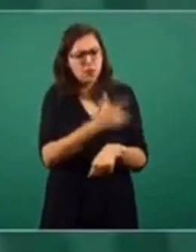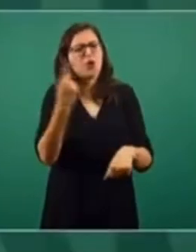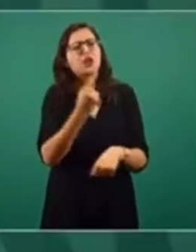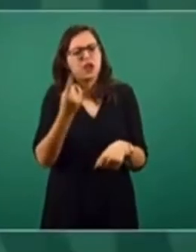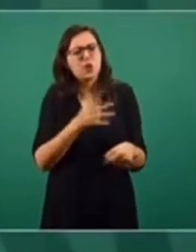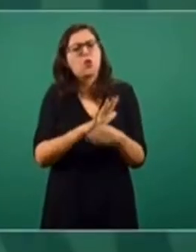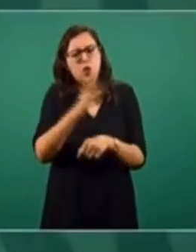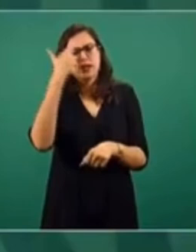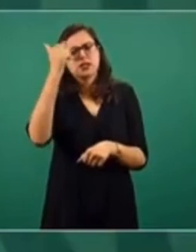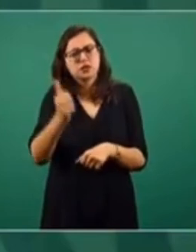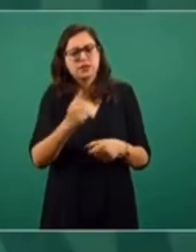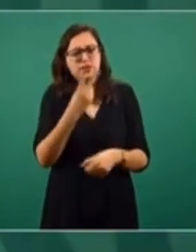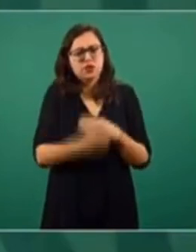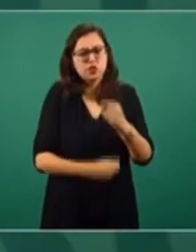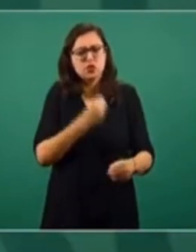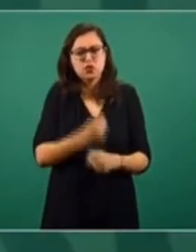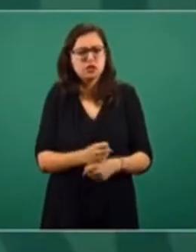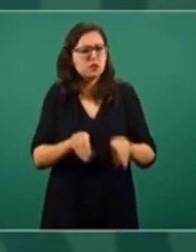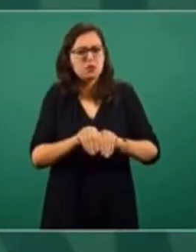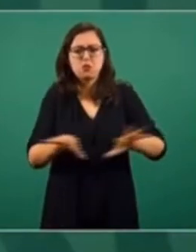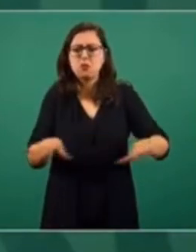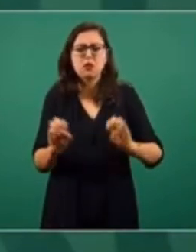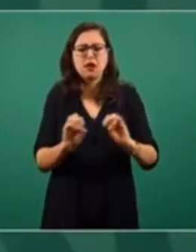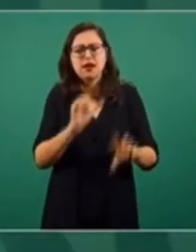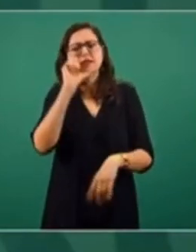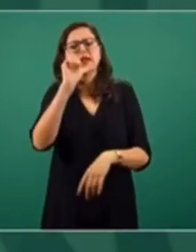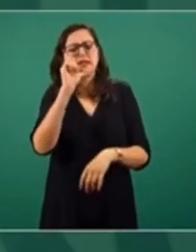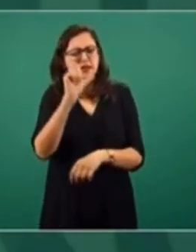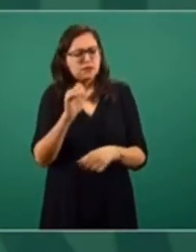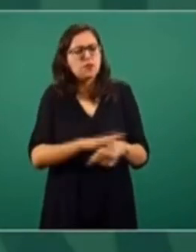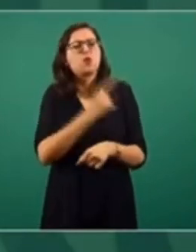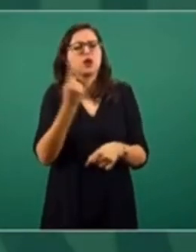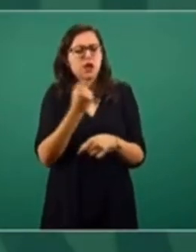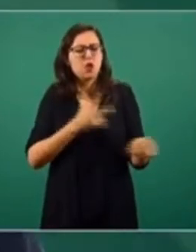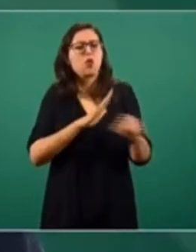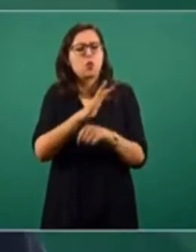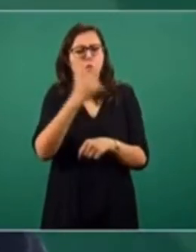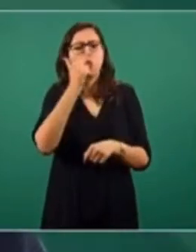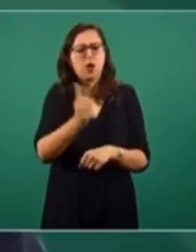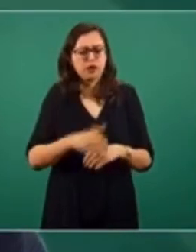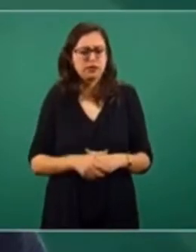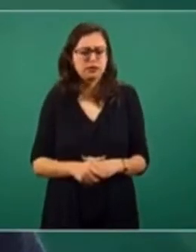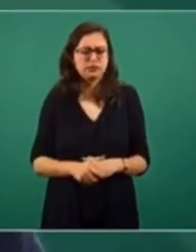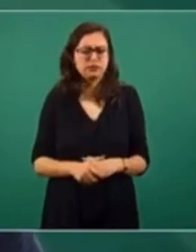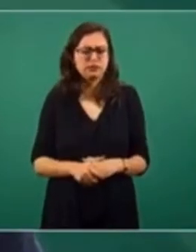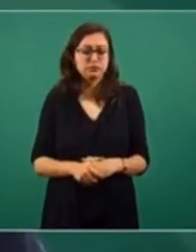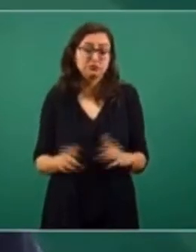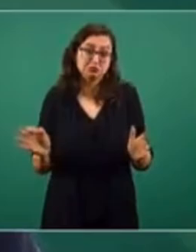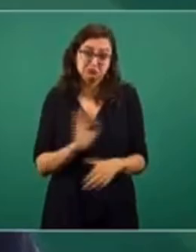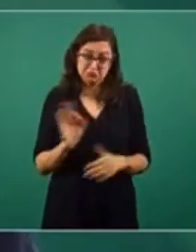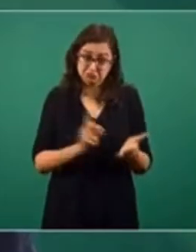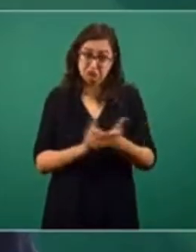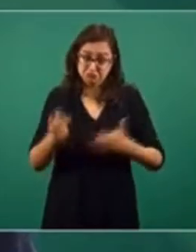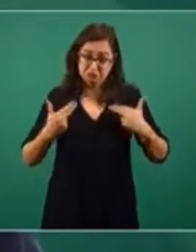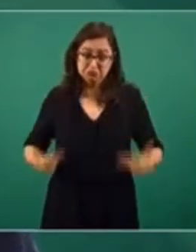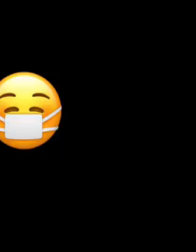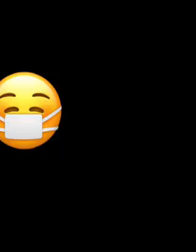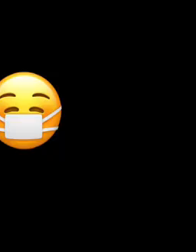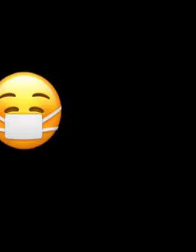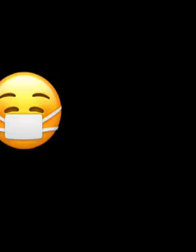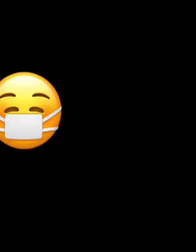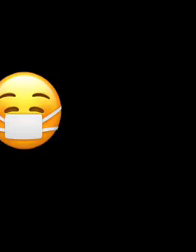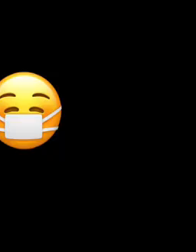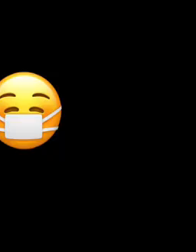por qué efectivamente después de dos años no se dan a conocer este tipo de situaciones que son violatorias o que pudieran llegar a ser violatorias de los derechos humanos.